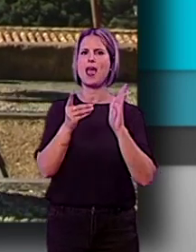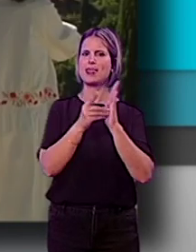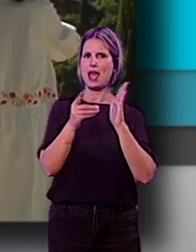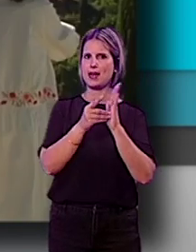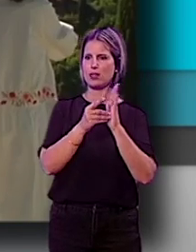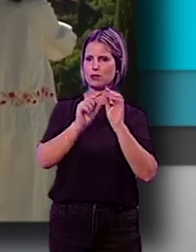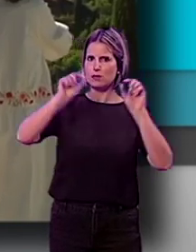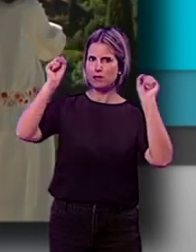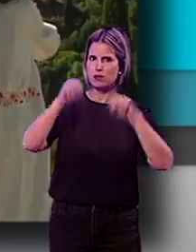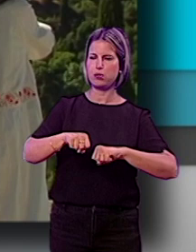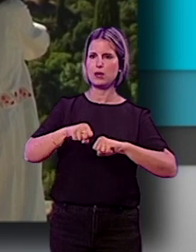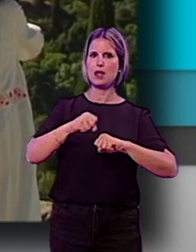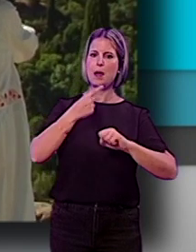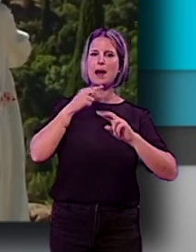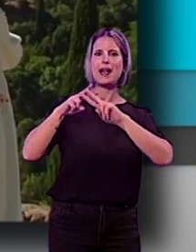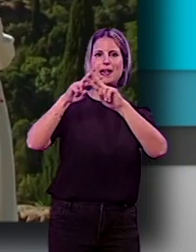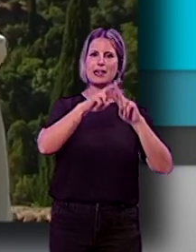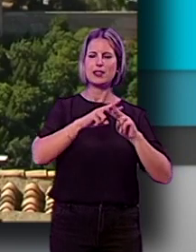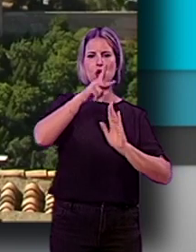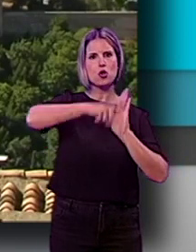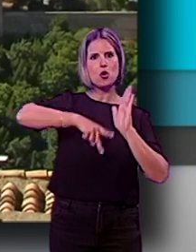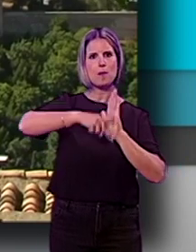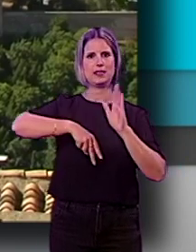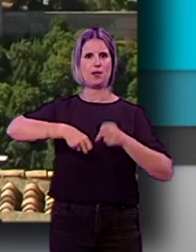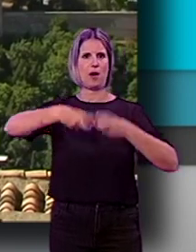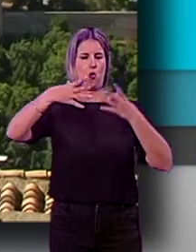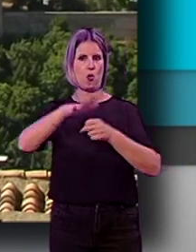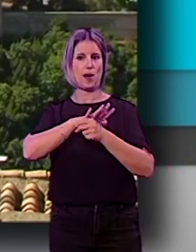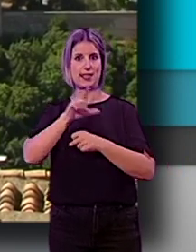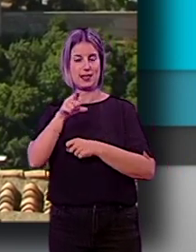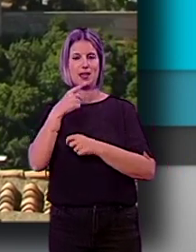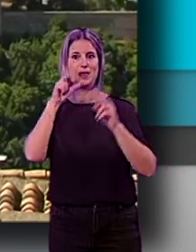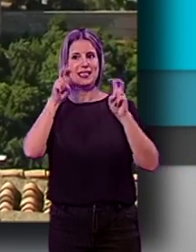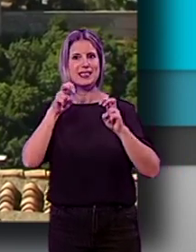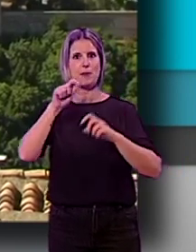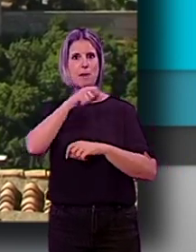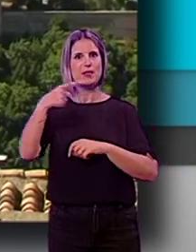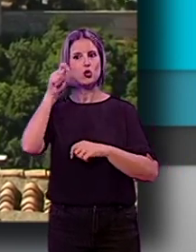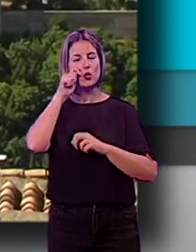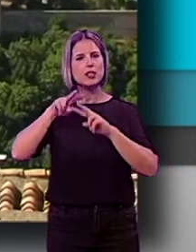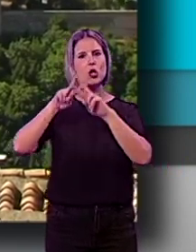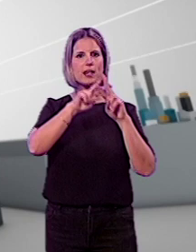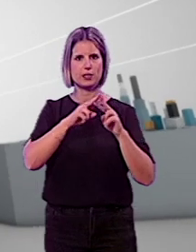activar la innovación de la normativa urbanística para la regularización de los pisos turísticos en la ciudad de Granada.